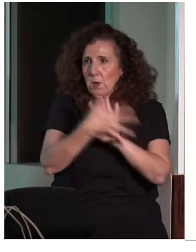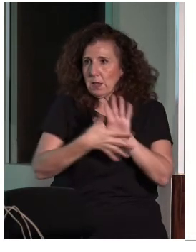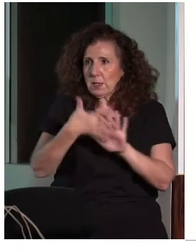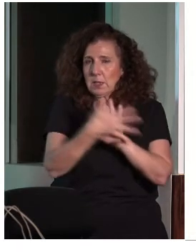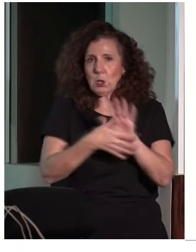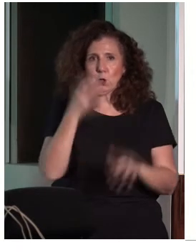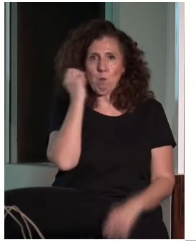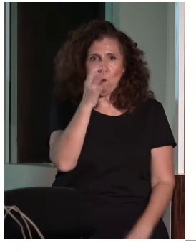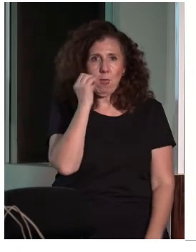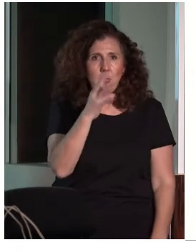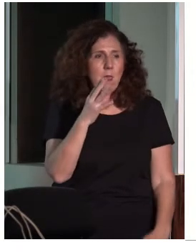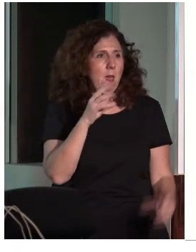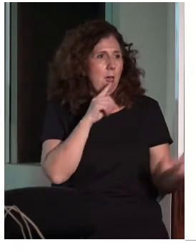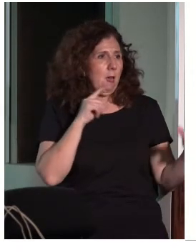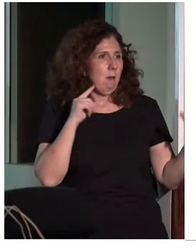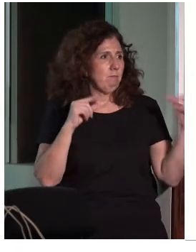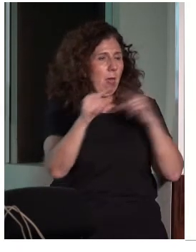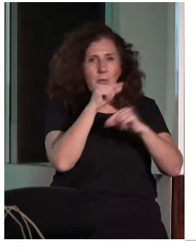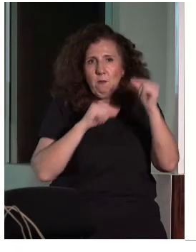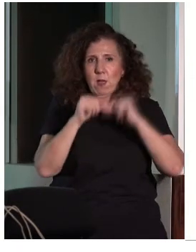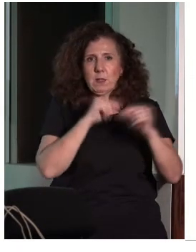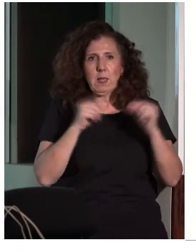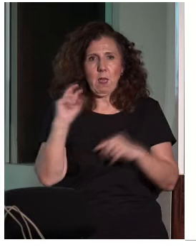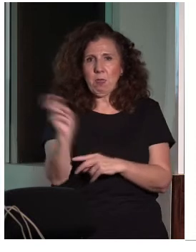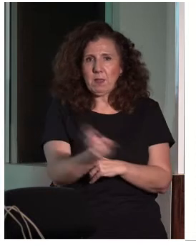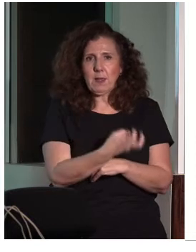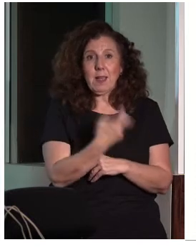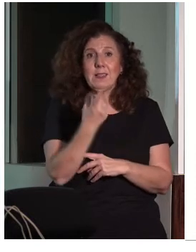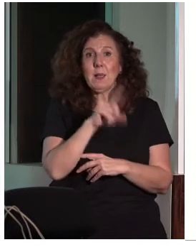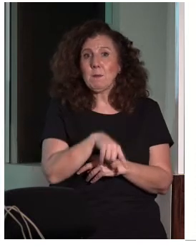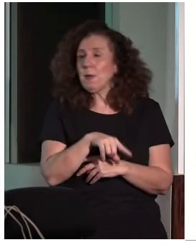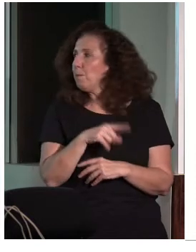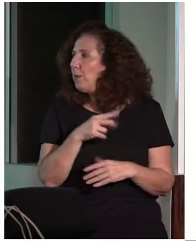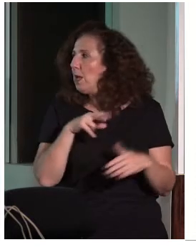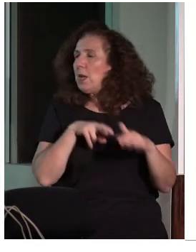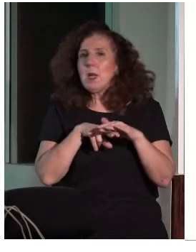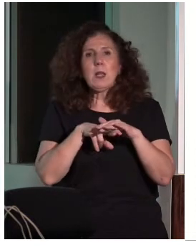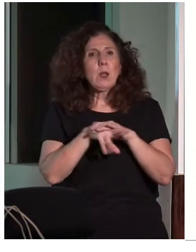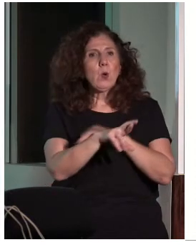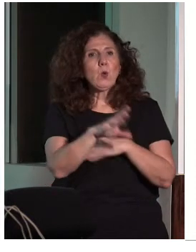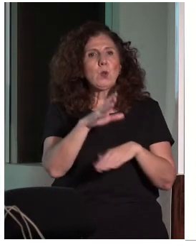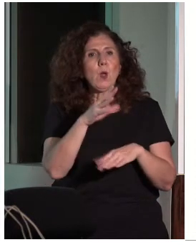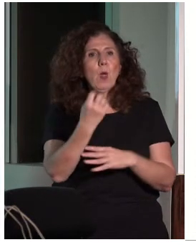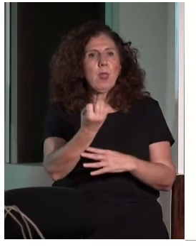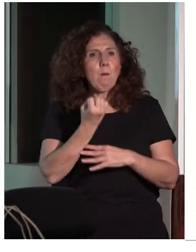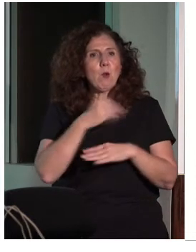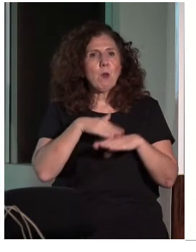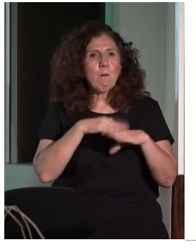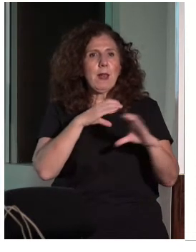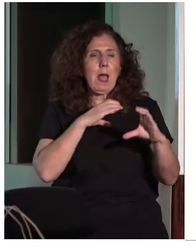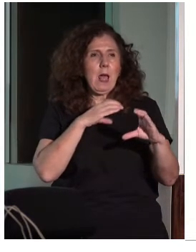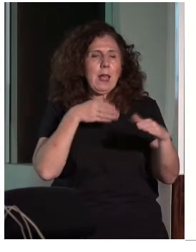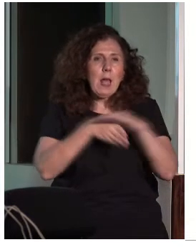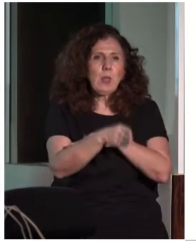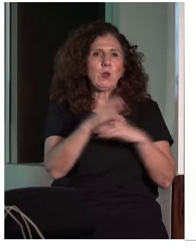ponencias, charlas, etcétera. Y, en cuanto a los recursos de apoyo para el acceso a la información y a la comunicación,